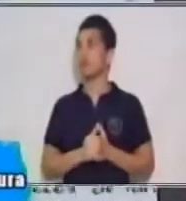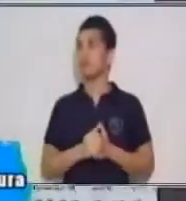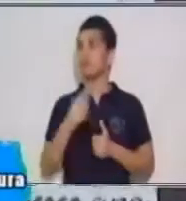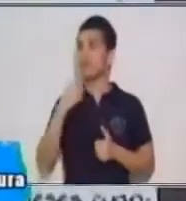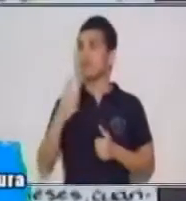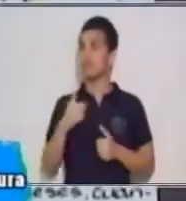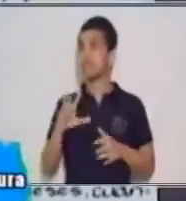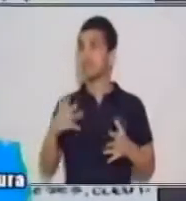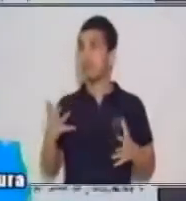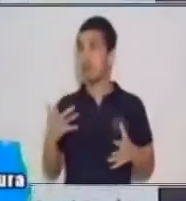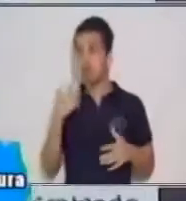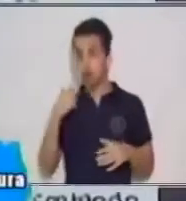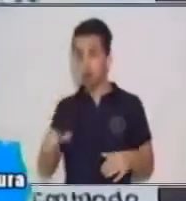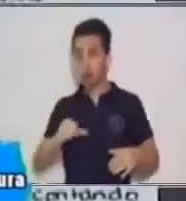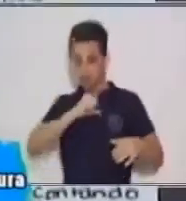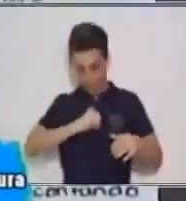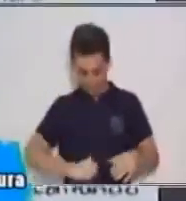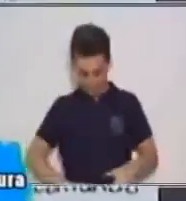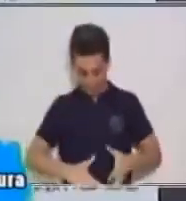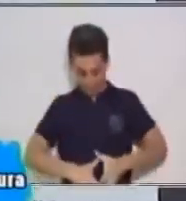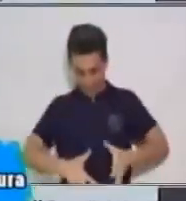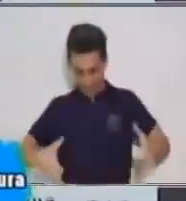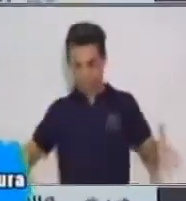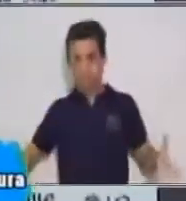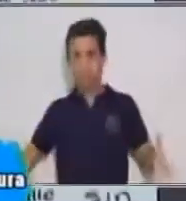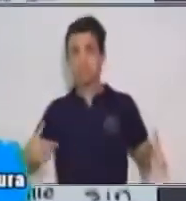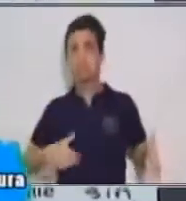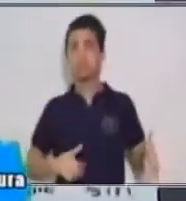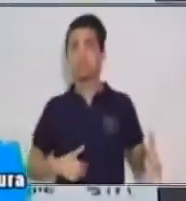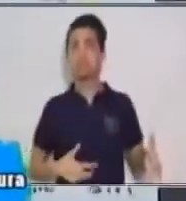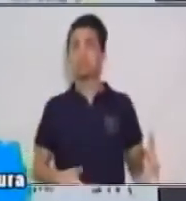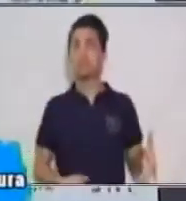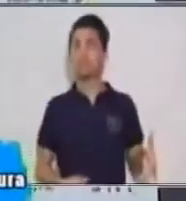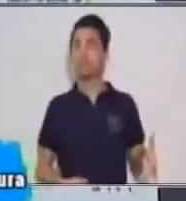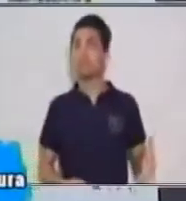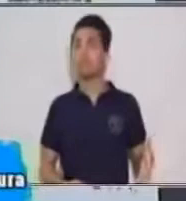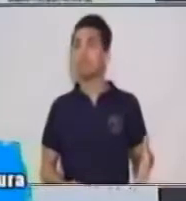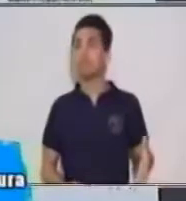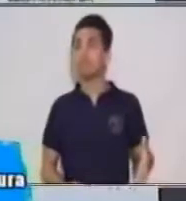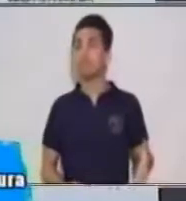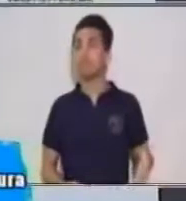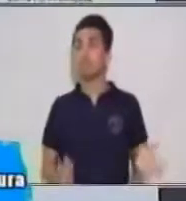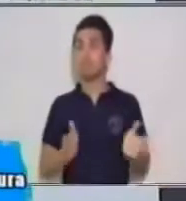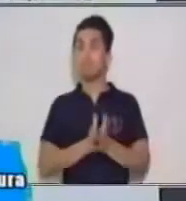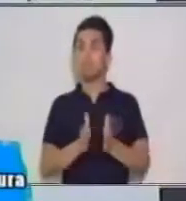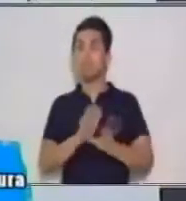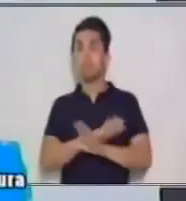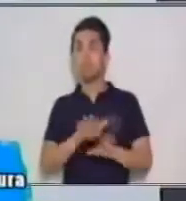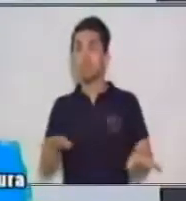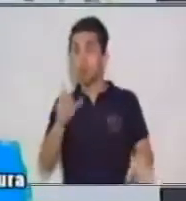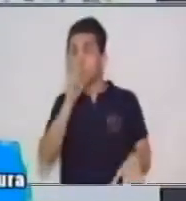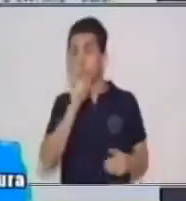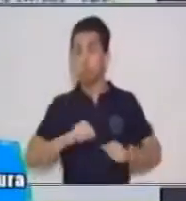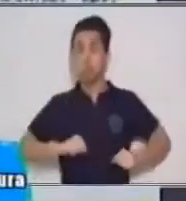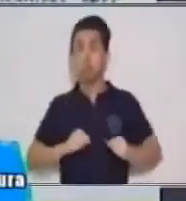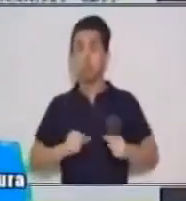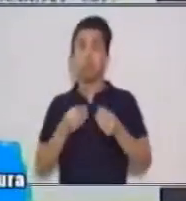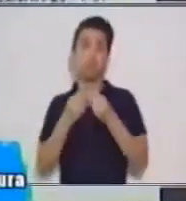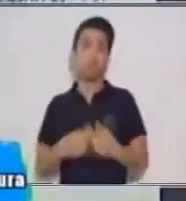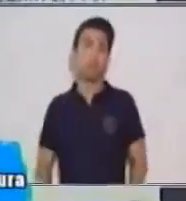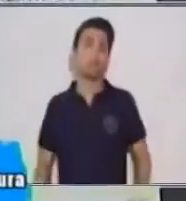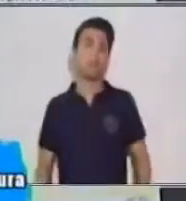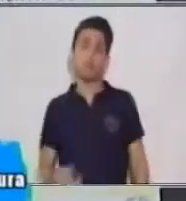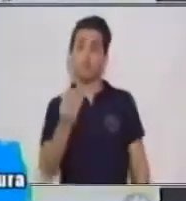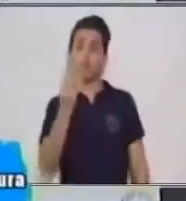después de haberla registrado, ¿qué sucedió? Que muerta la gallina perdió su huevo de oro